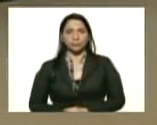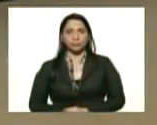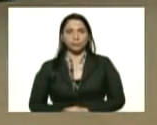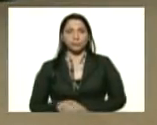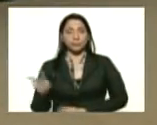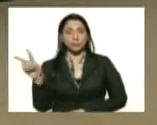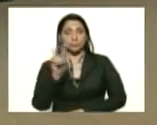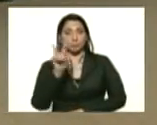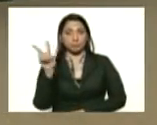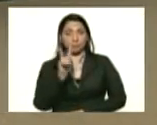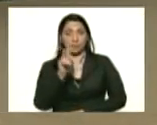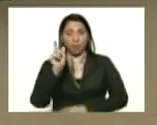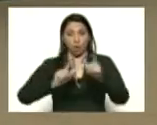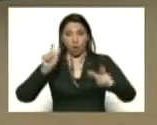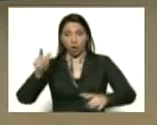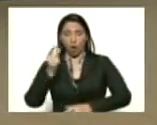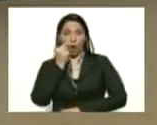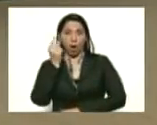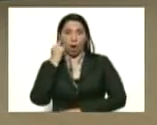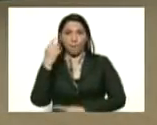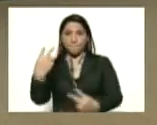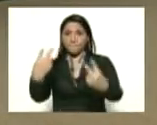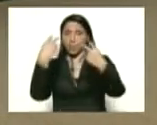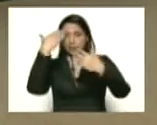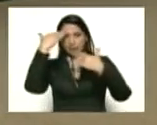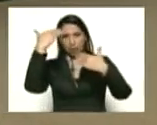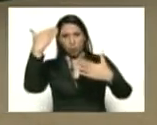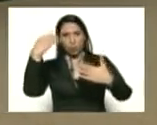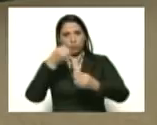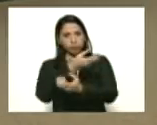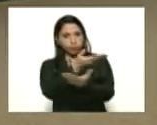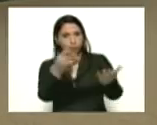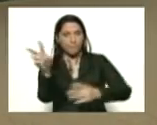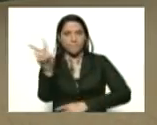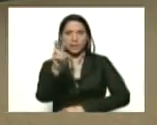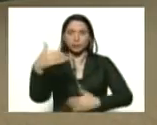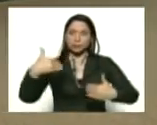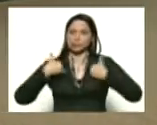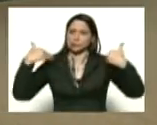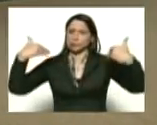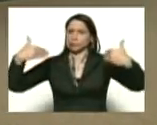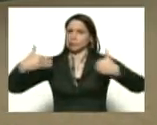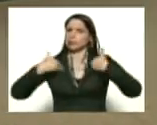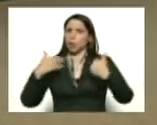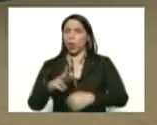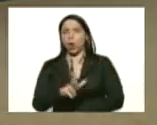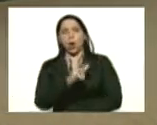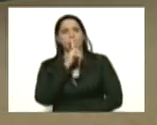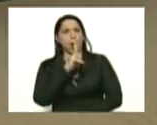venezolanos y venezolanas están en su casa me están viendo mi saludo a esos venezolanos que sufrieron la roncha